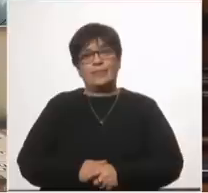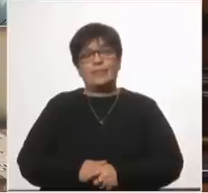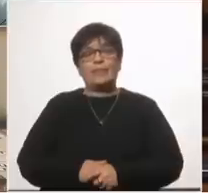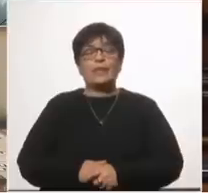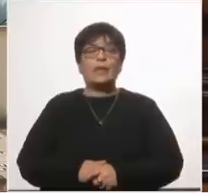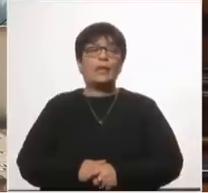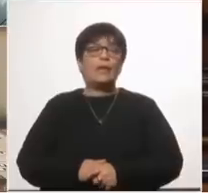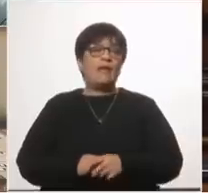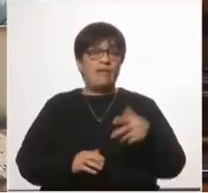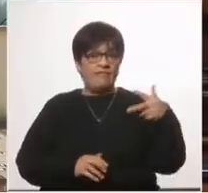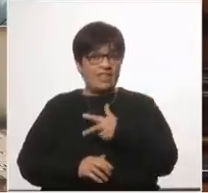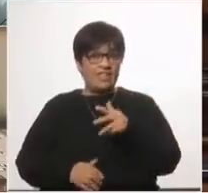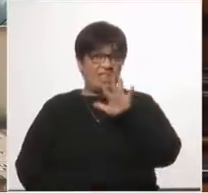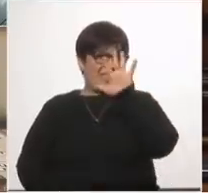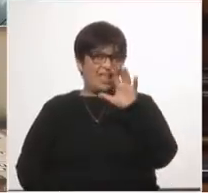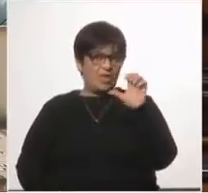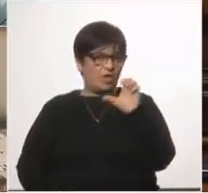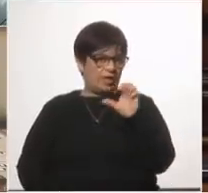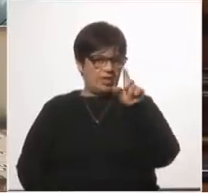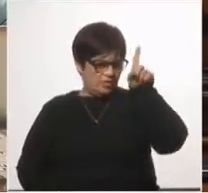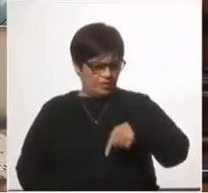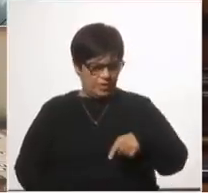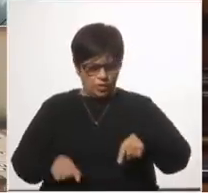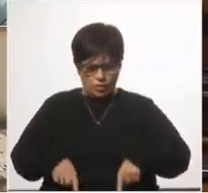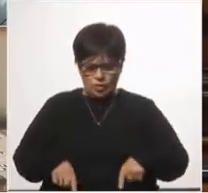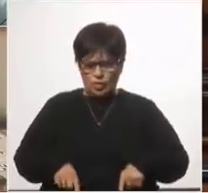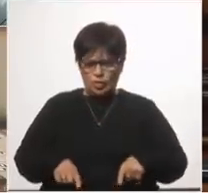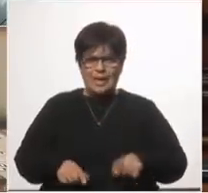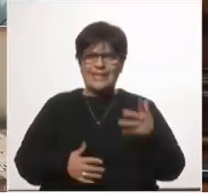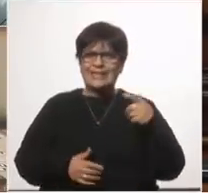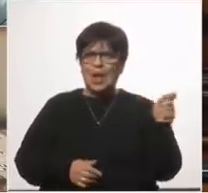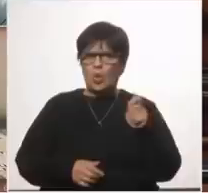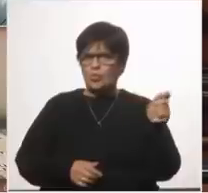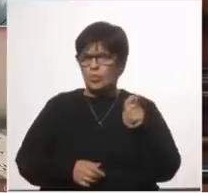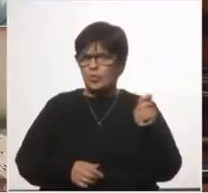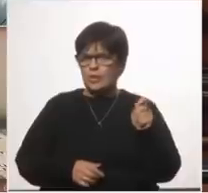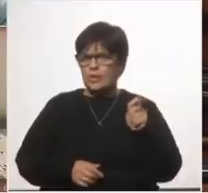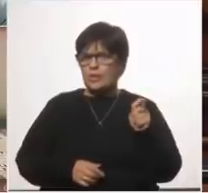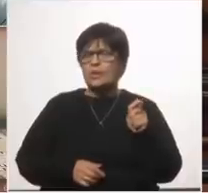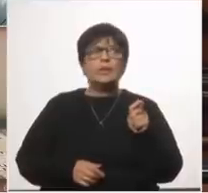el 5 de enero cuando vino el Ministro Salinas la directora de